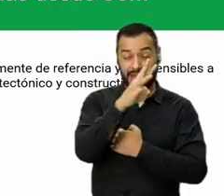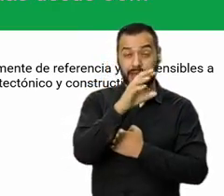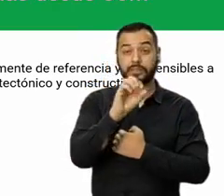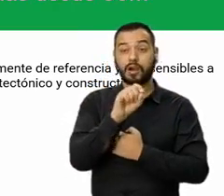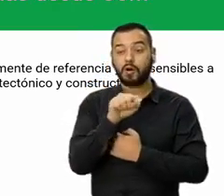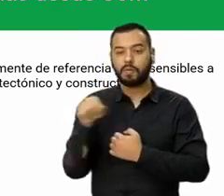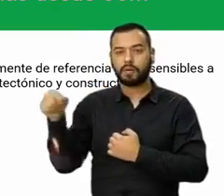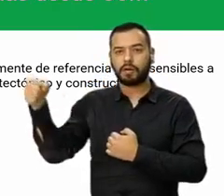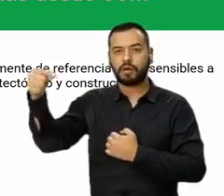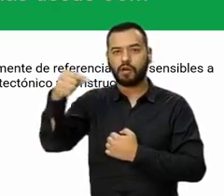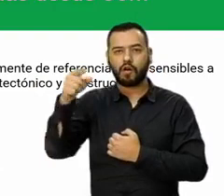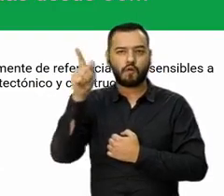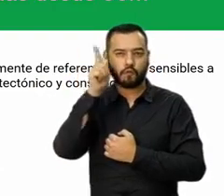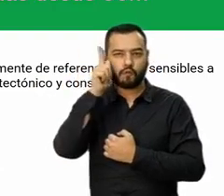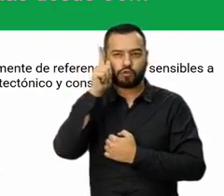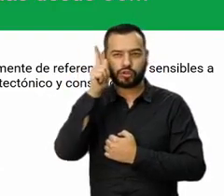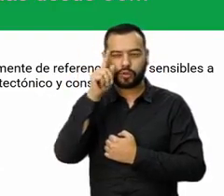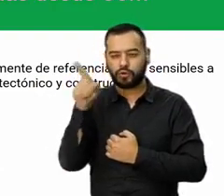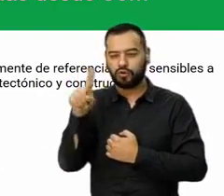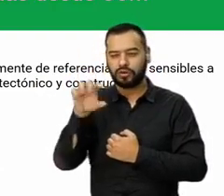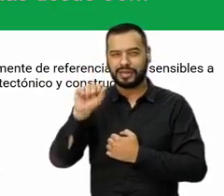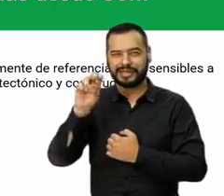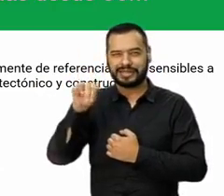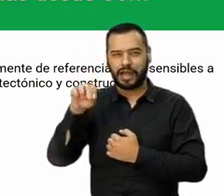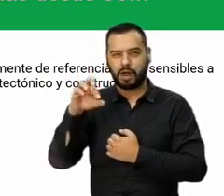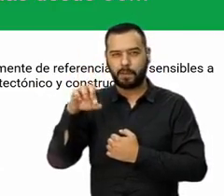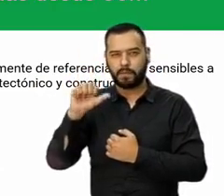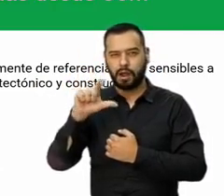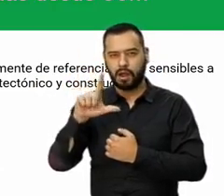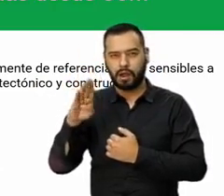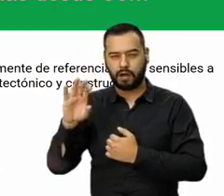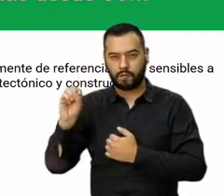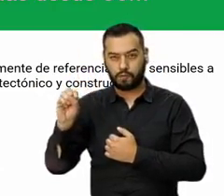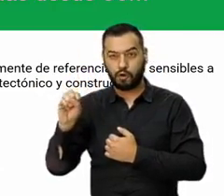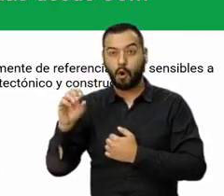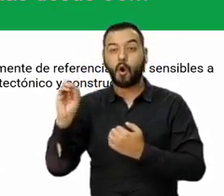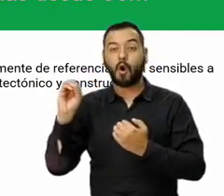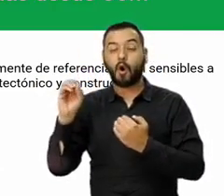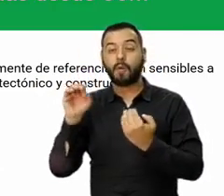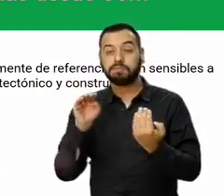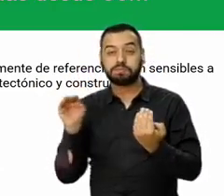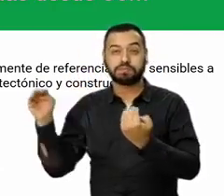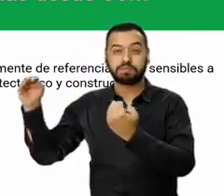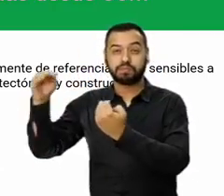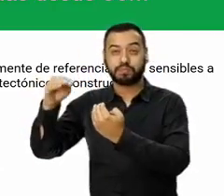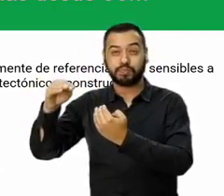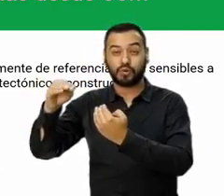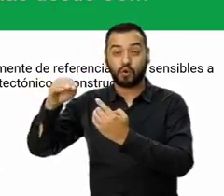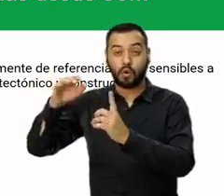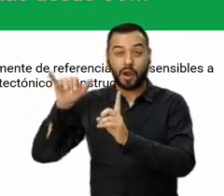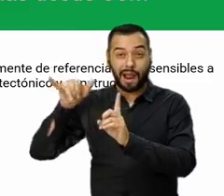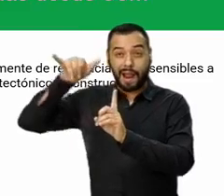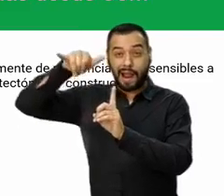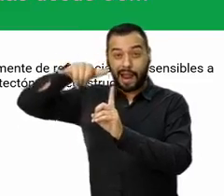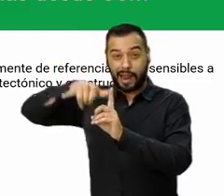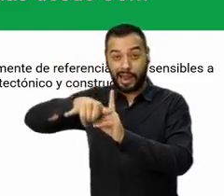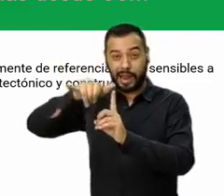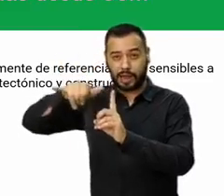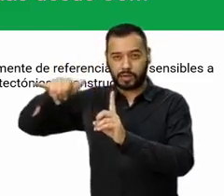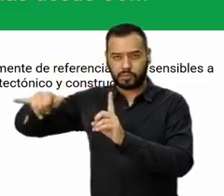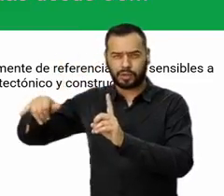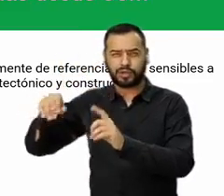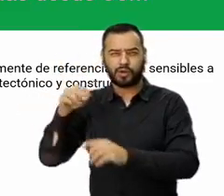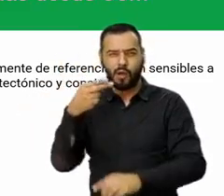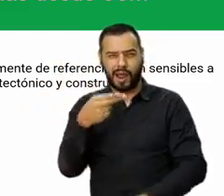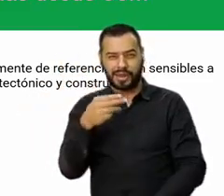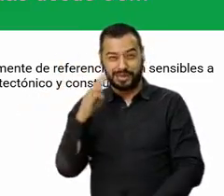llama Fontibón San Pablo o sales por la vía que lleva por la paralela del aeropuerto y que le llaman HB.